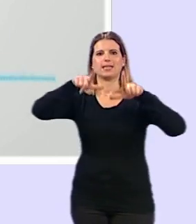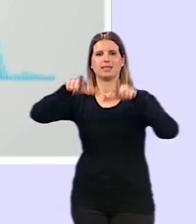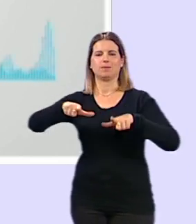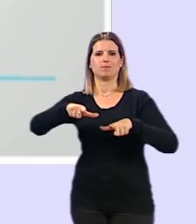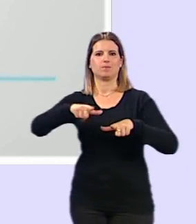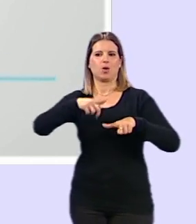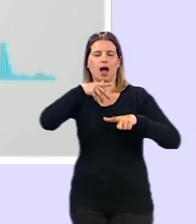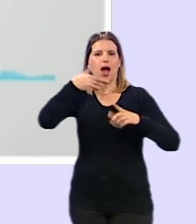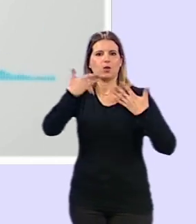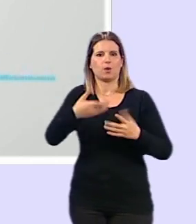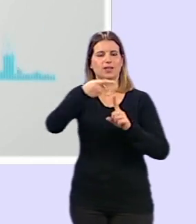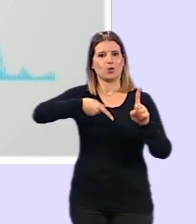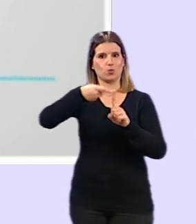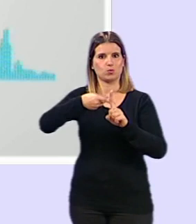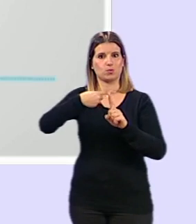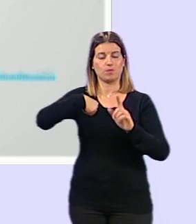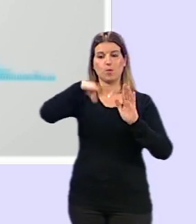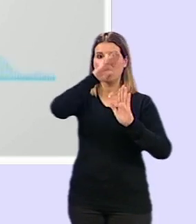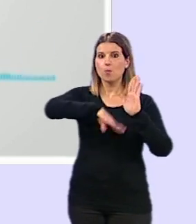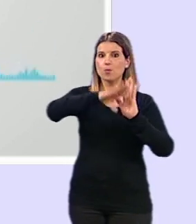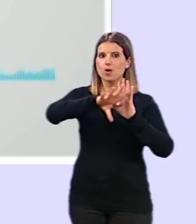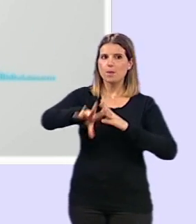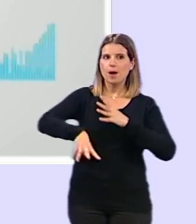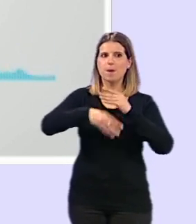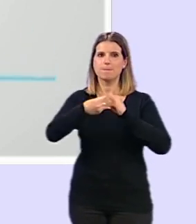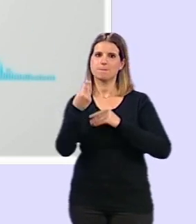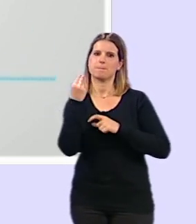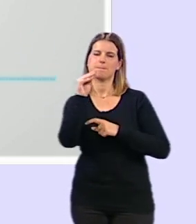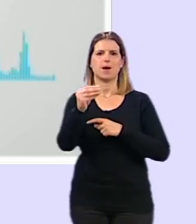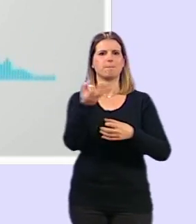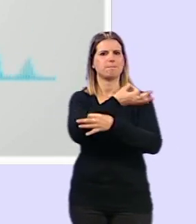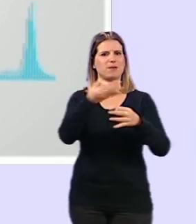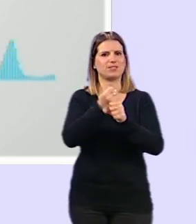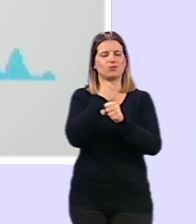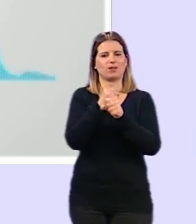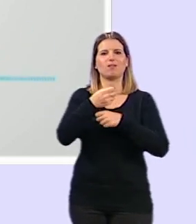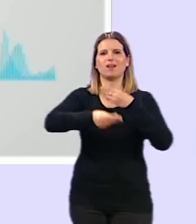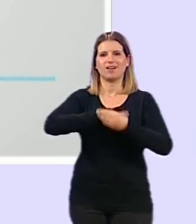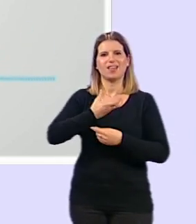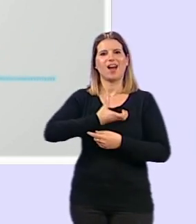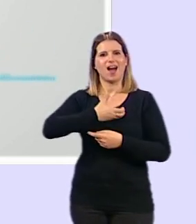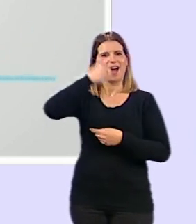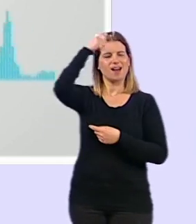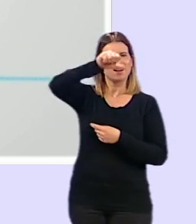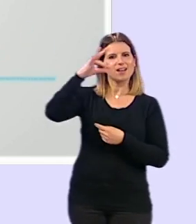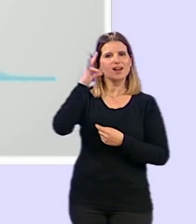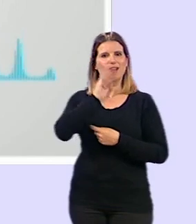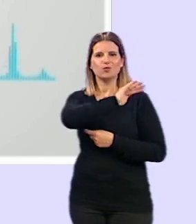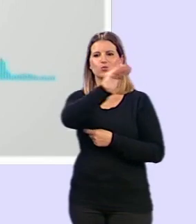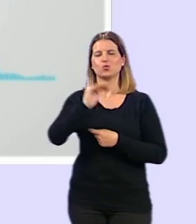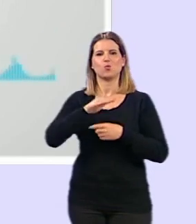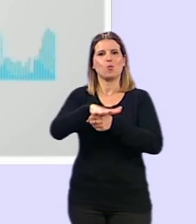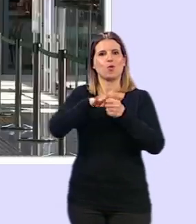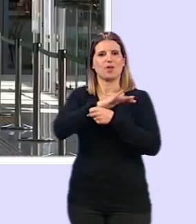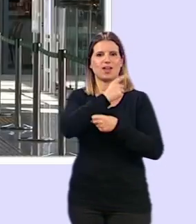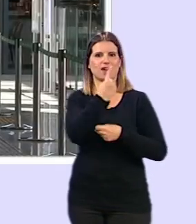actualmente. Este programa viene a complementar la fantástica labor que están desarrollando los alcaldes y las alcaldesas de nuestra provincia